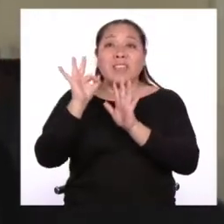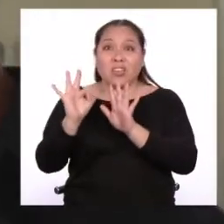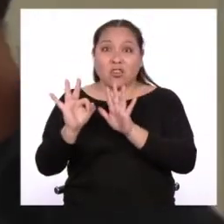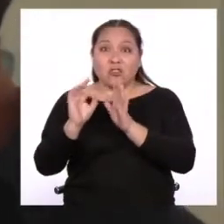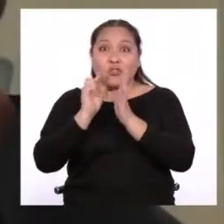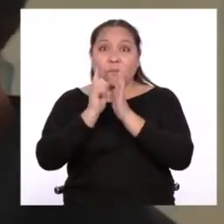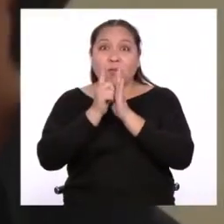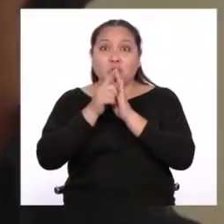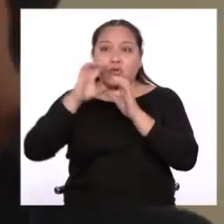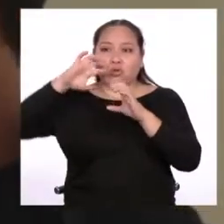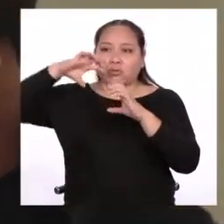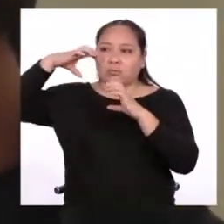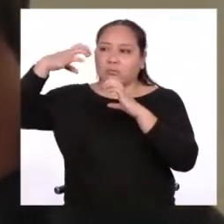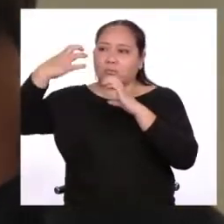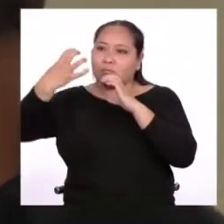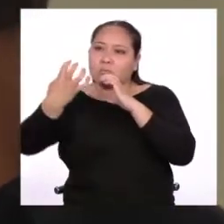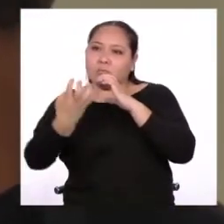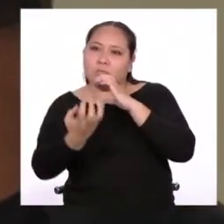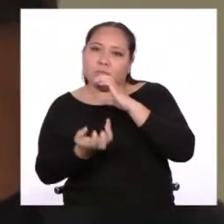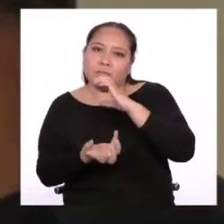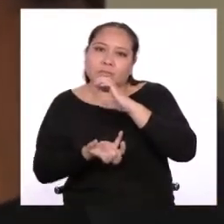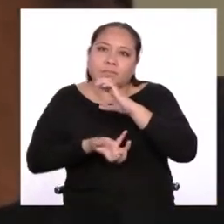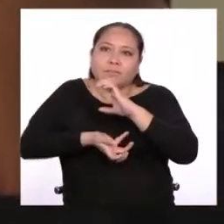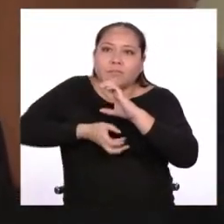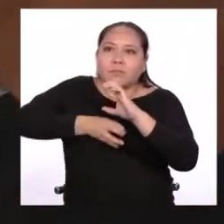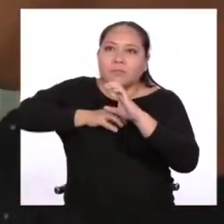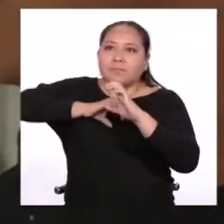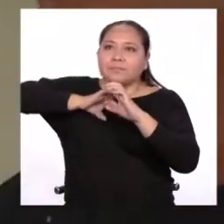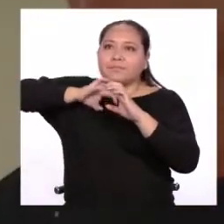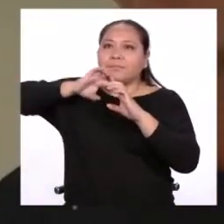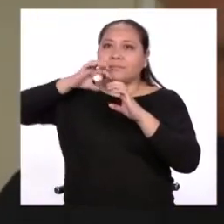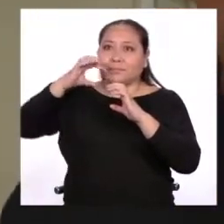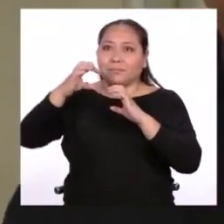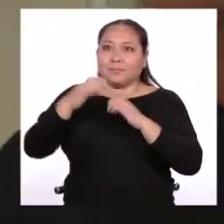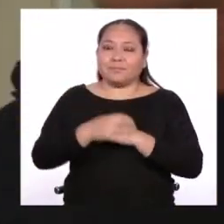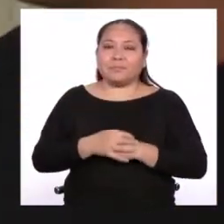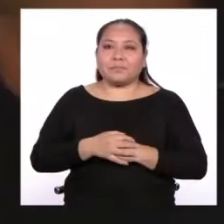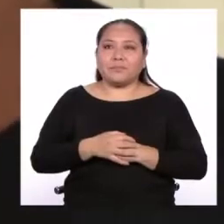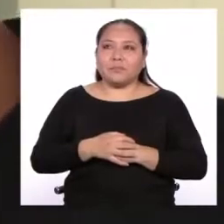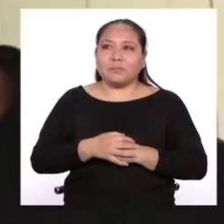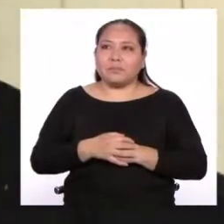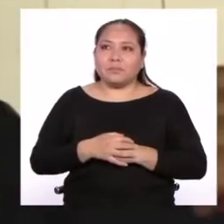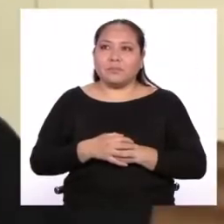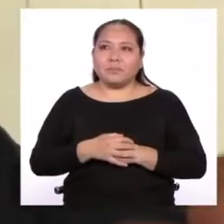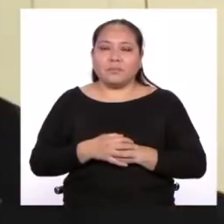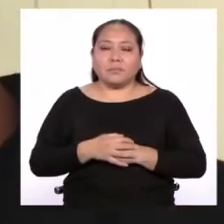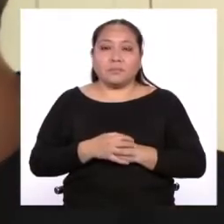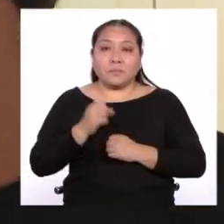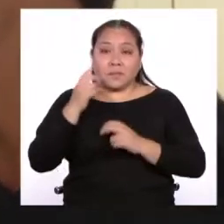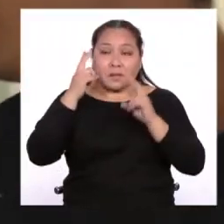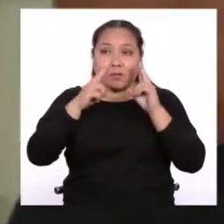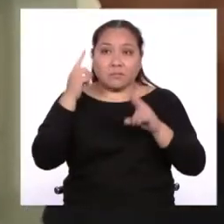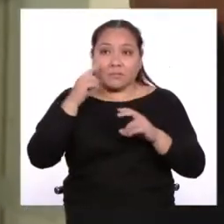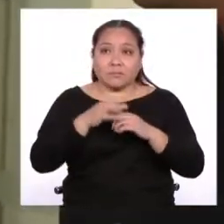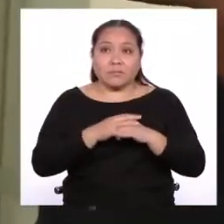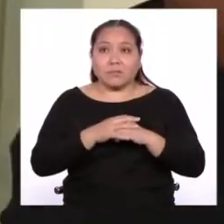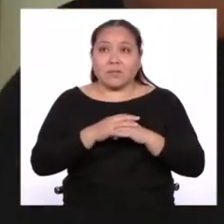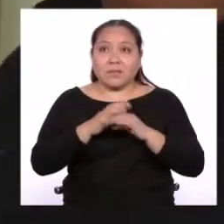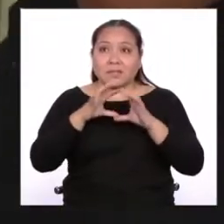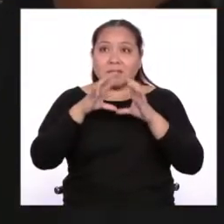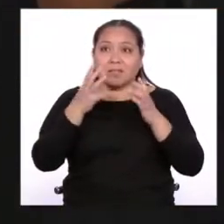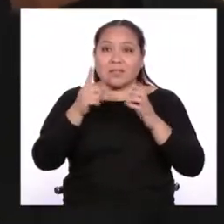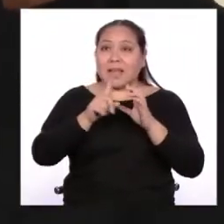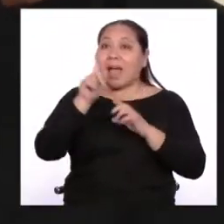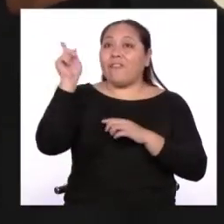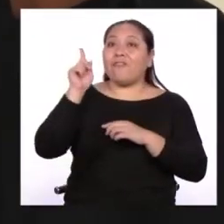antena con la que controlan el satélite y cuando pasa en el radio. La antena, en ese sentido. cualquiera pensaría que es una pelota de fútbol, pero no. Eso se encuentra